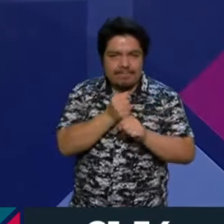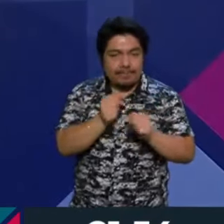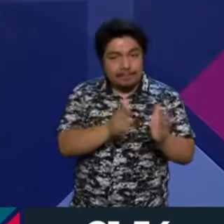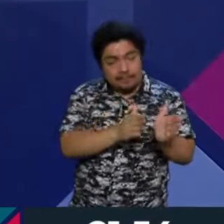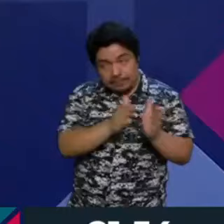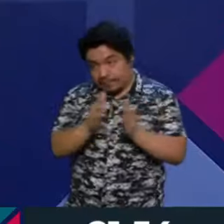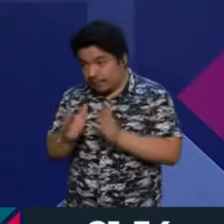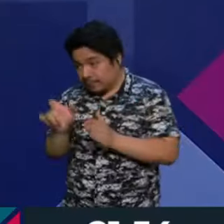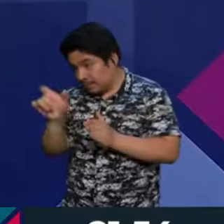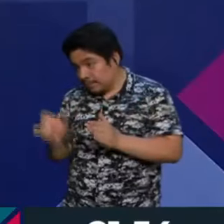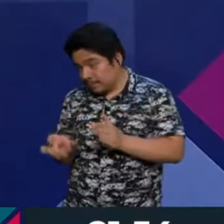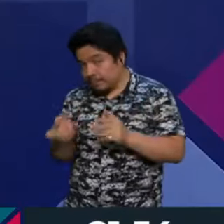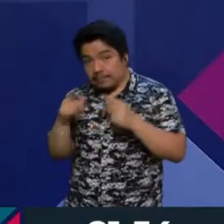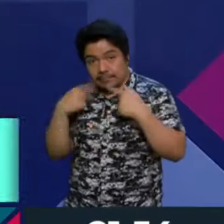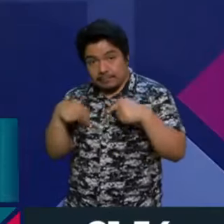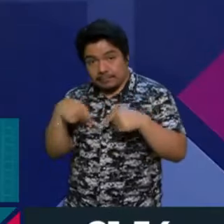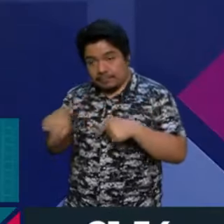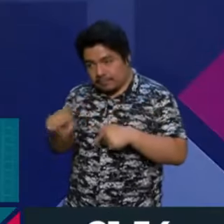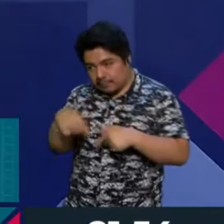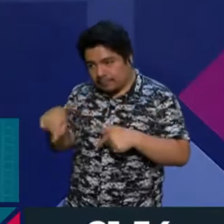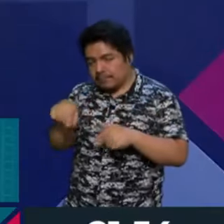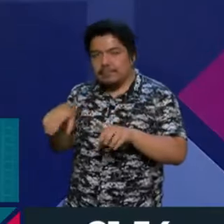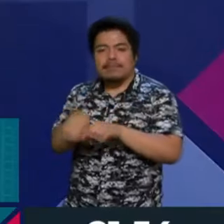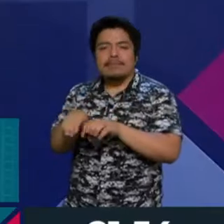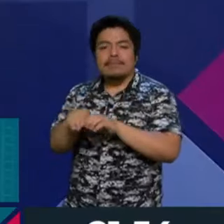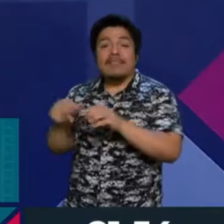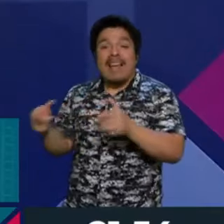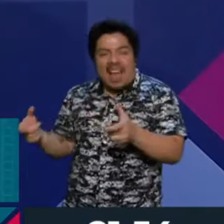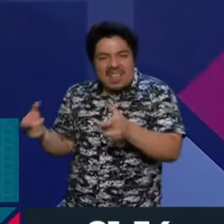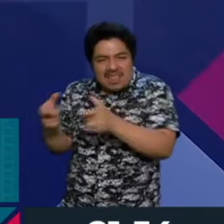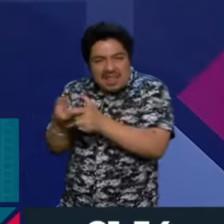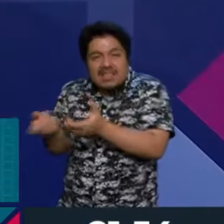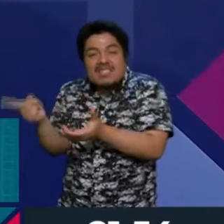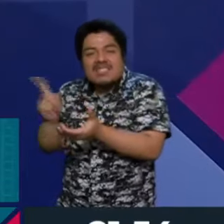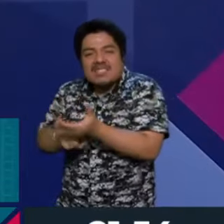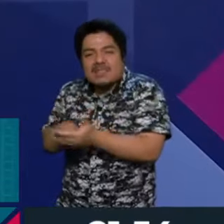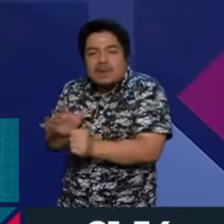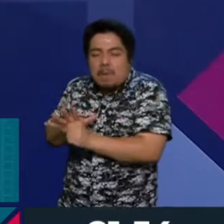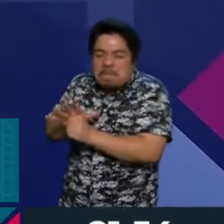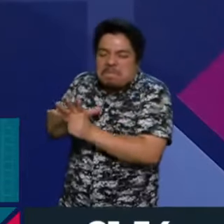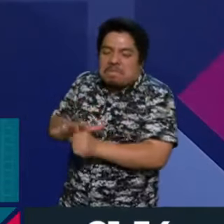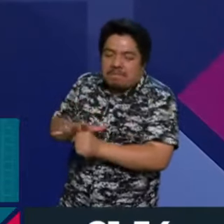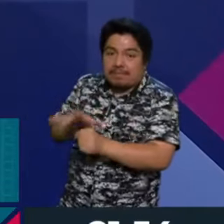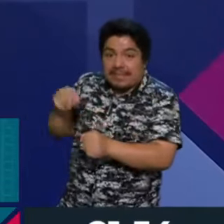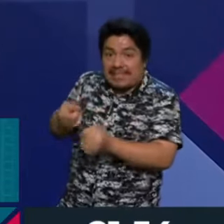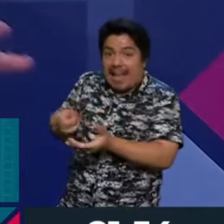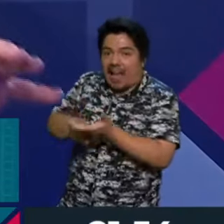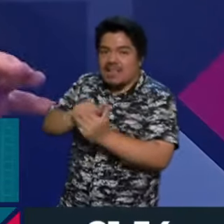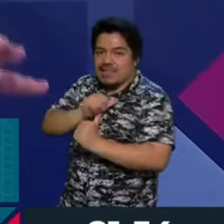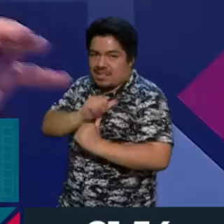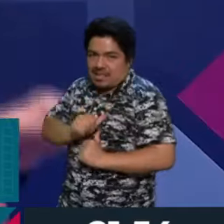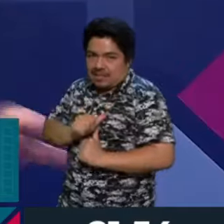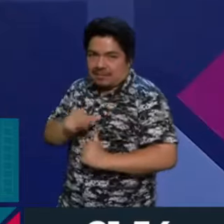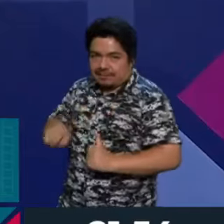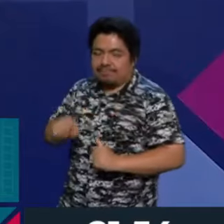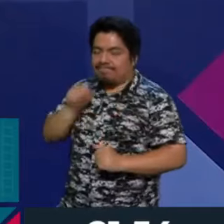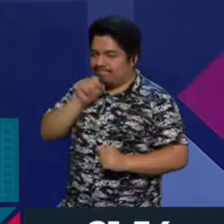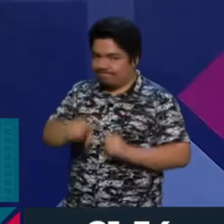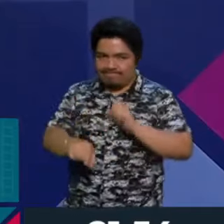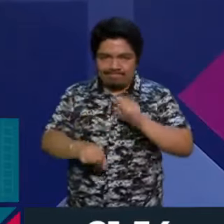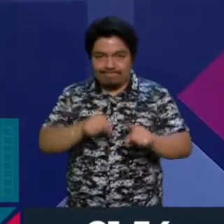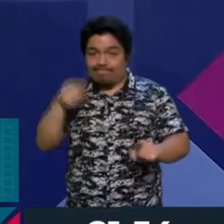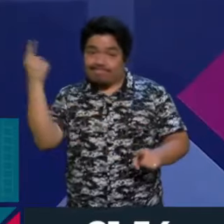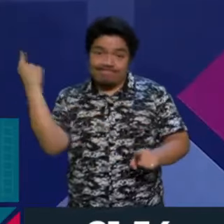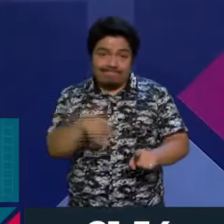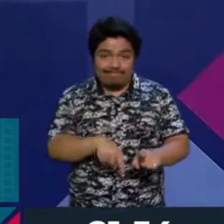personajes que forman parte de la estructura opresiva. Lo mismo en la dictadura de